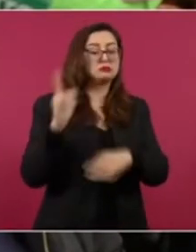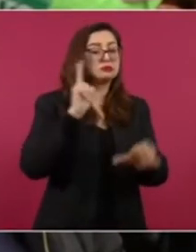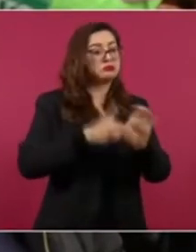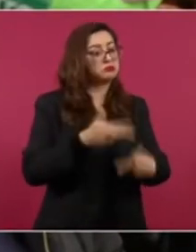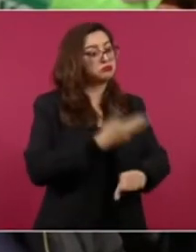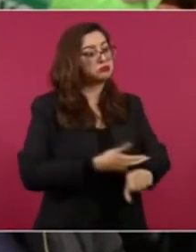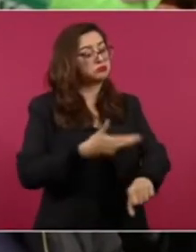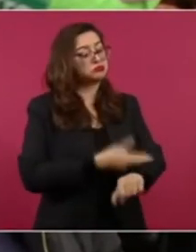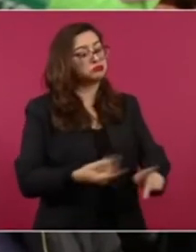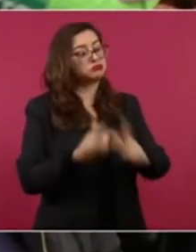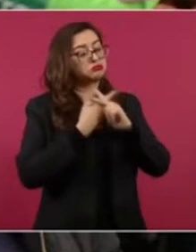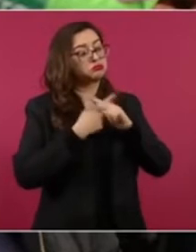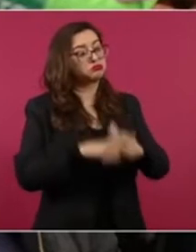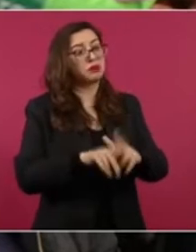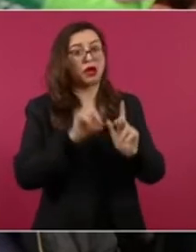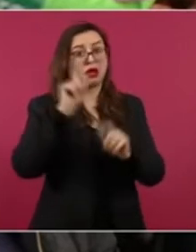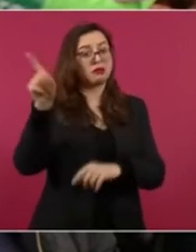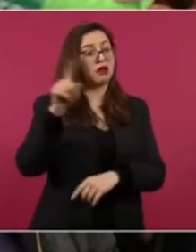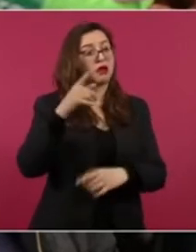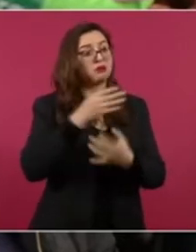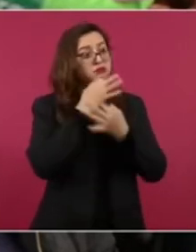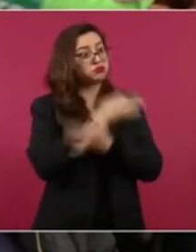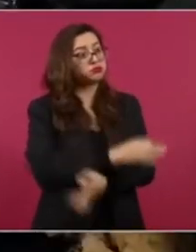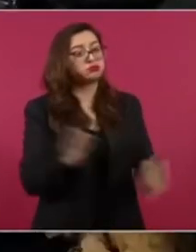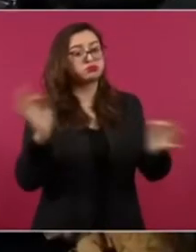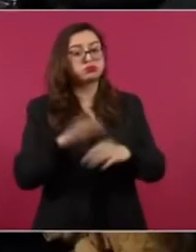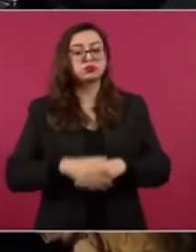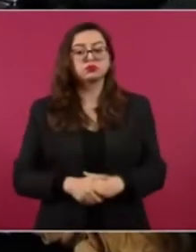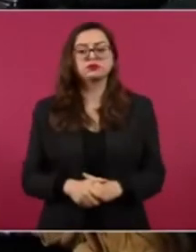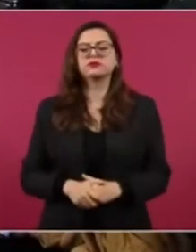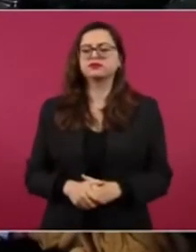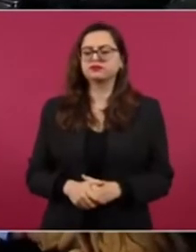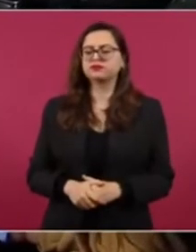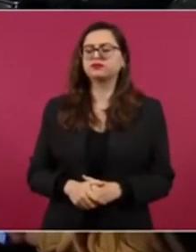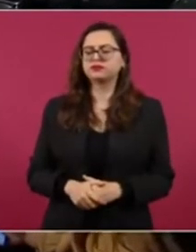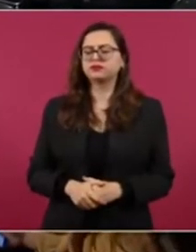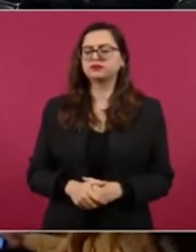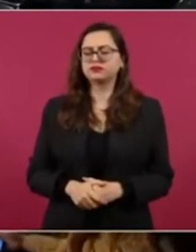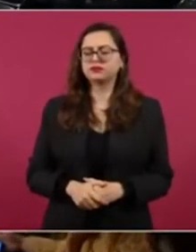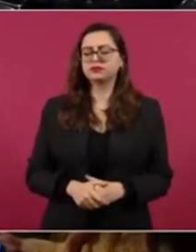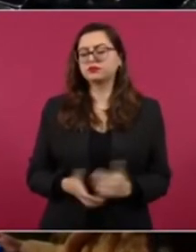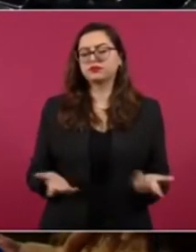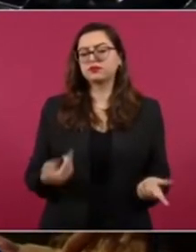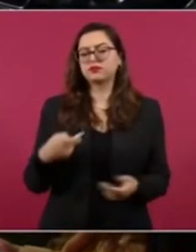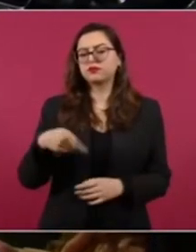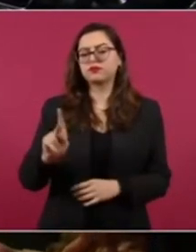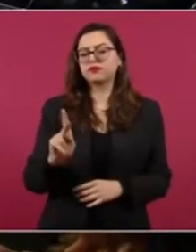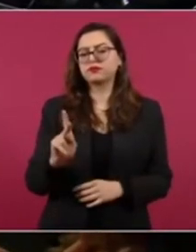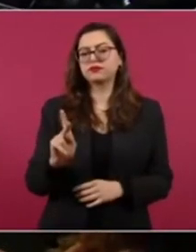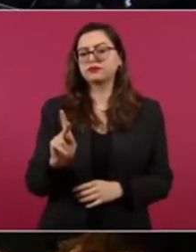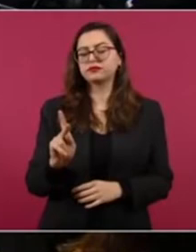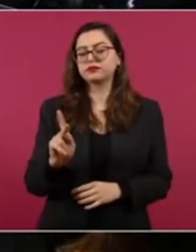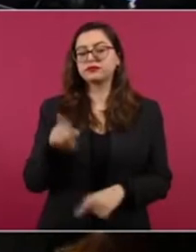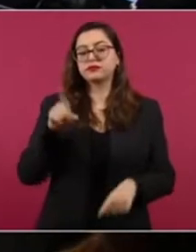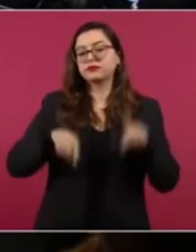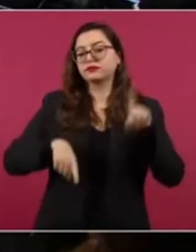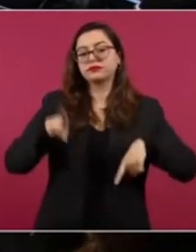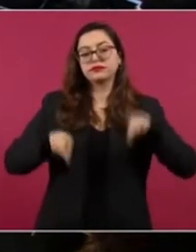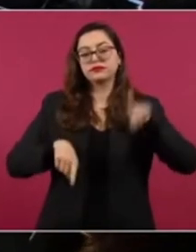trámites. Esa información que surge también ahí en Perú, que se confirma allá. Sí, pero va a depender del